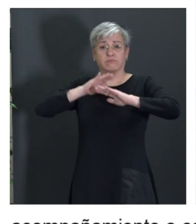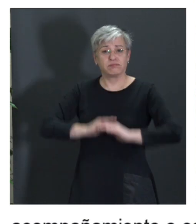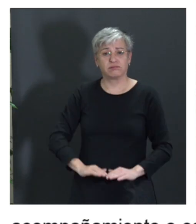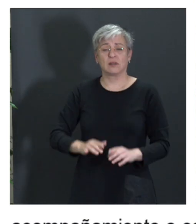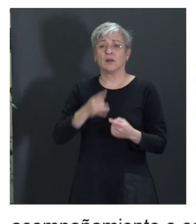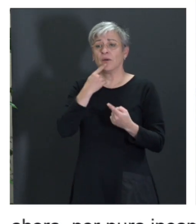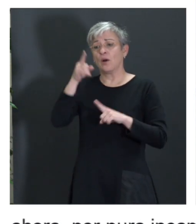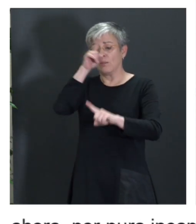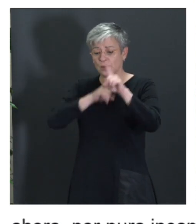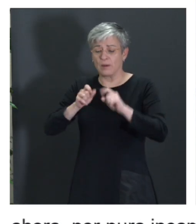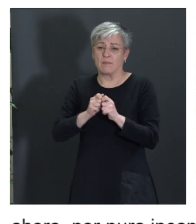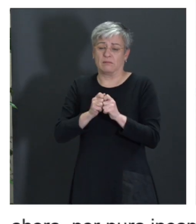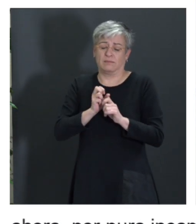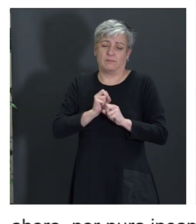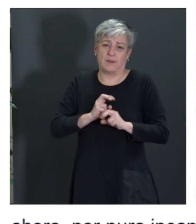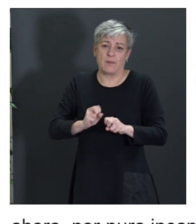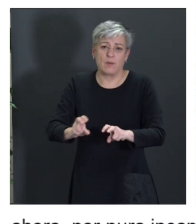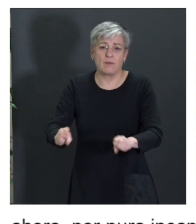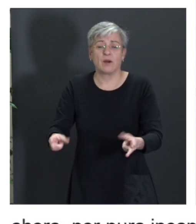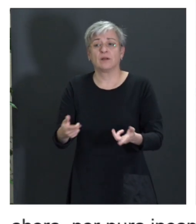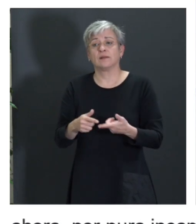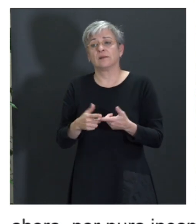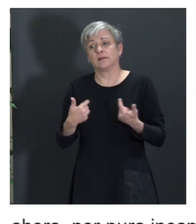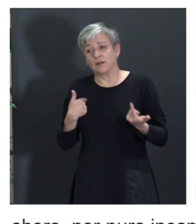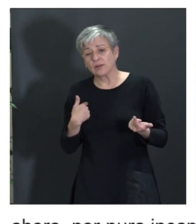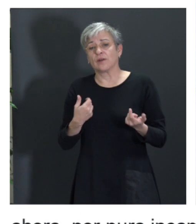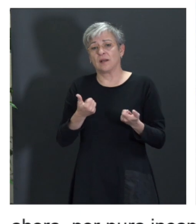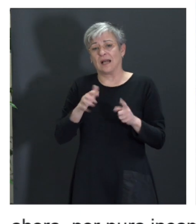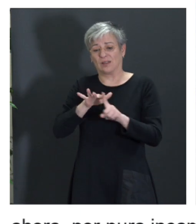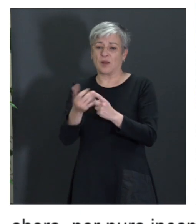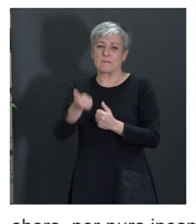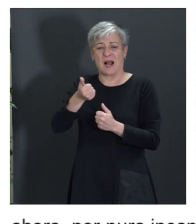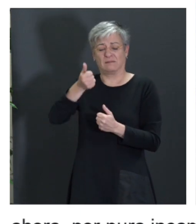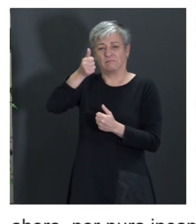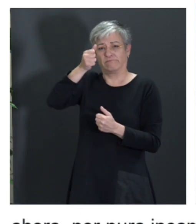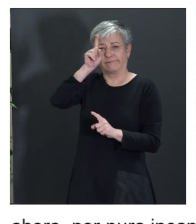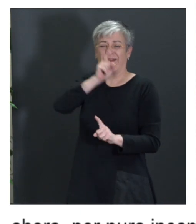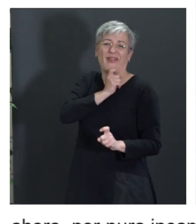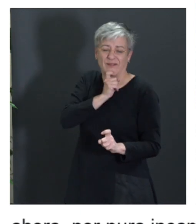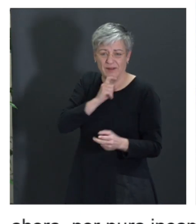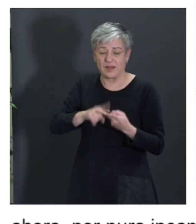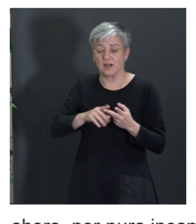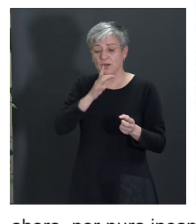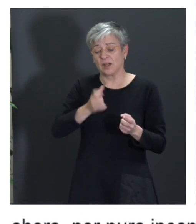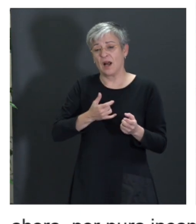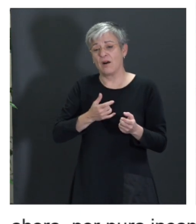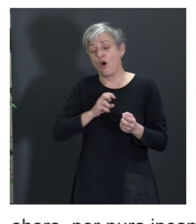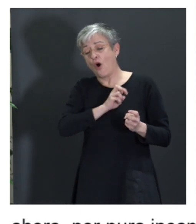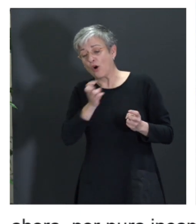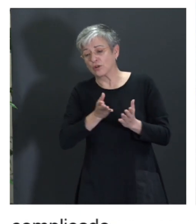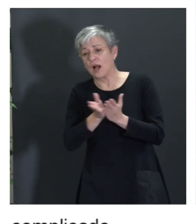problemas se agudizan y todo es bastante más complicado. Entonces esa es otra de las iniciativas que nos gustaría